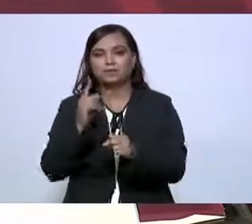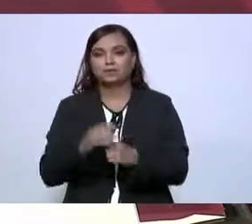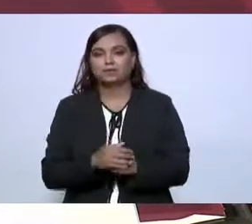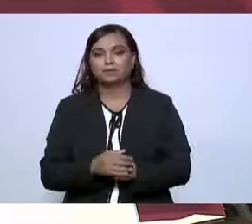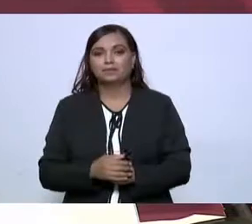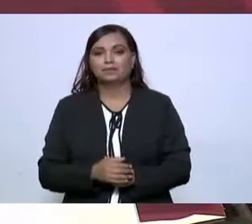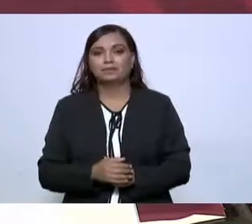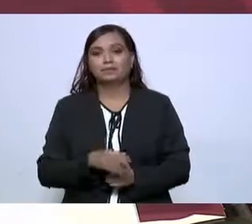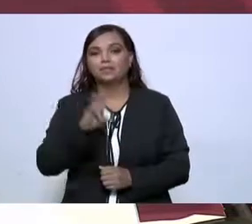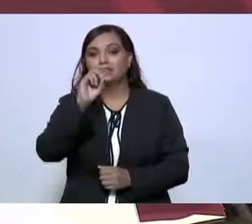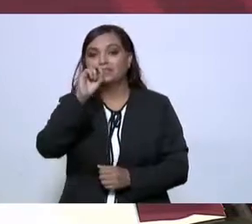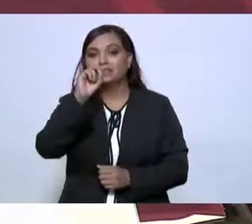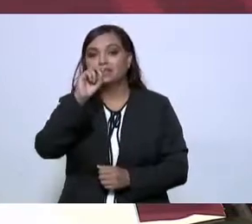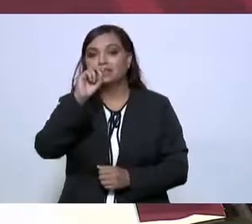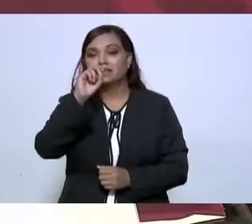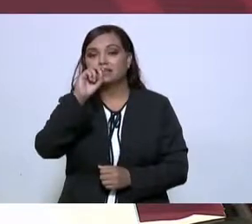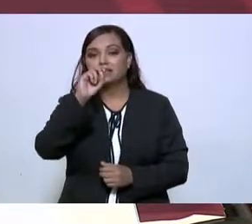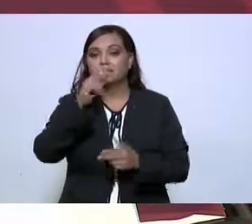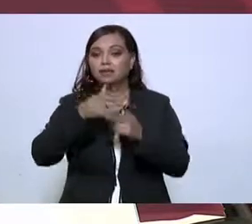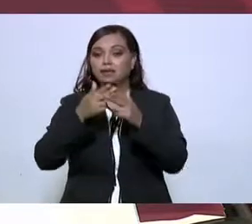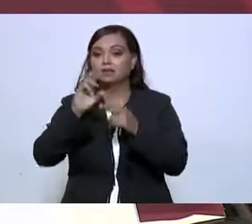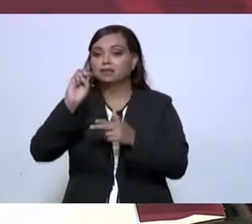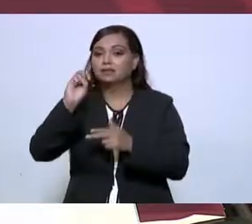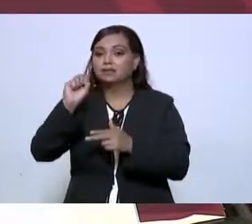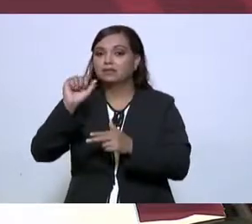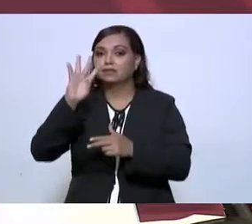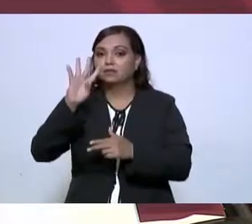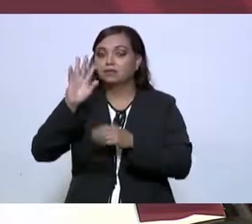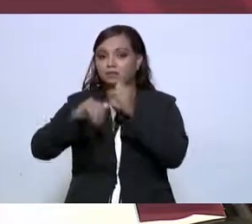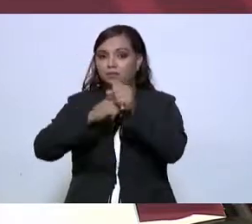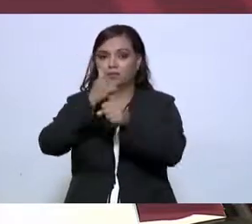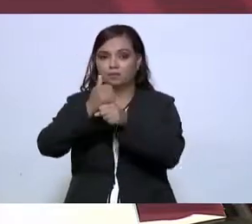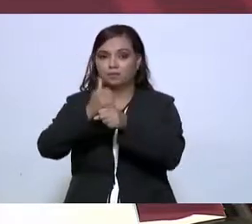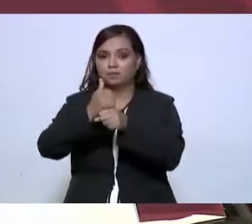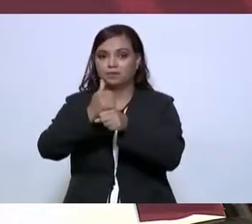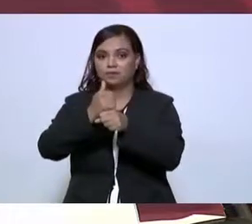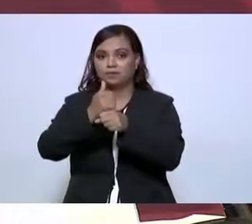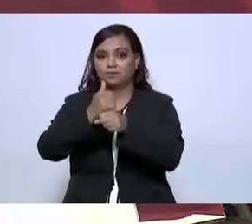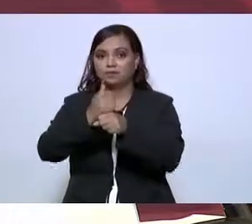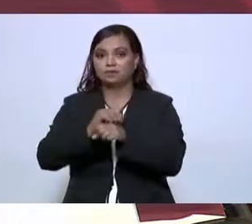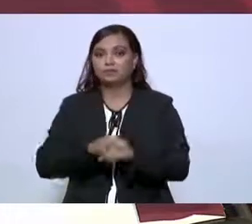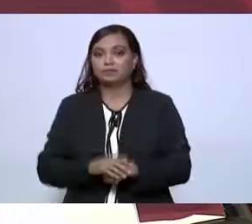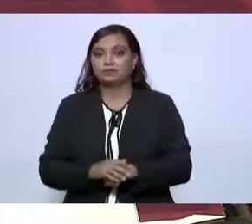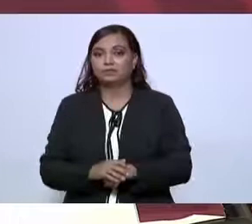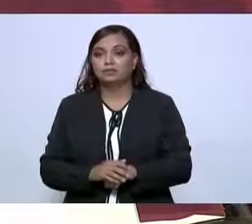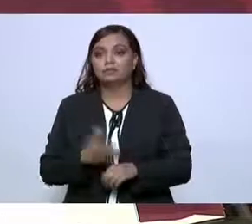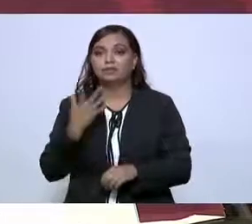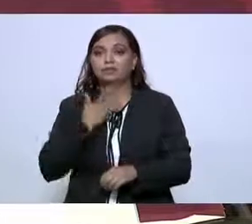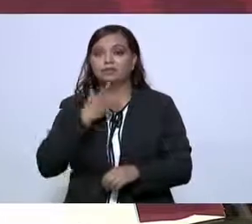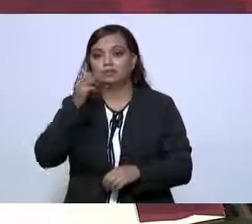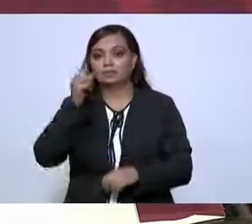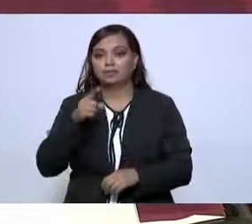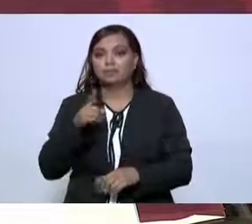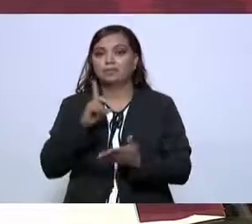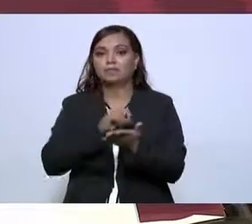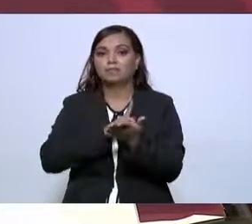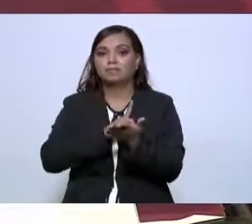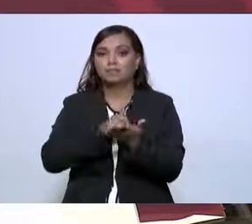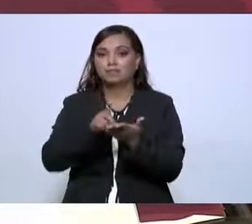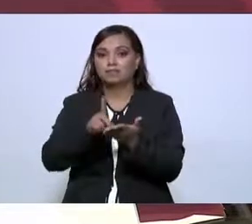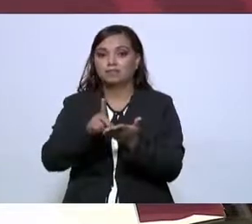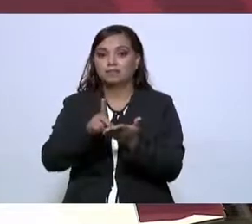30 a 64 años se va a tener también el derecho